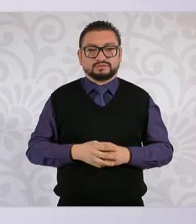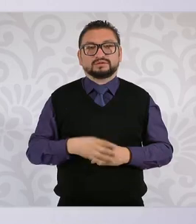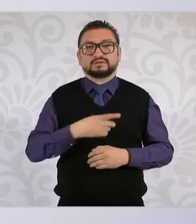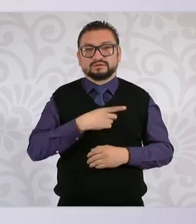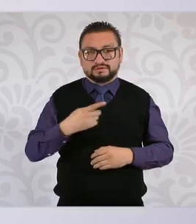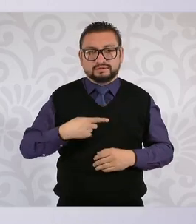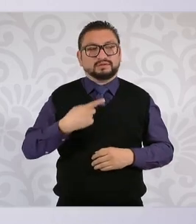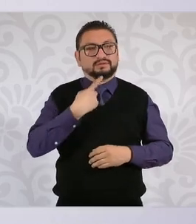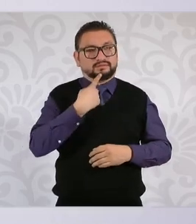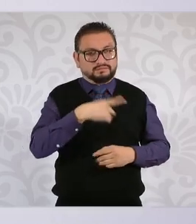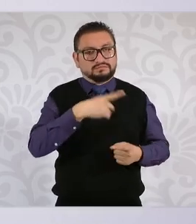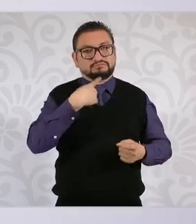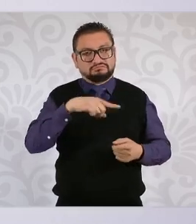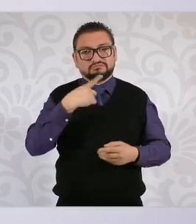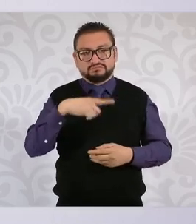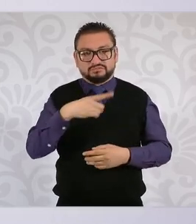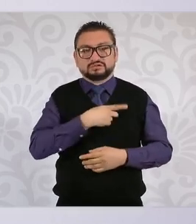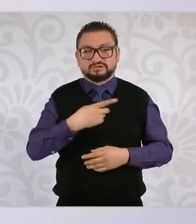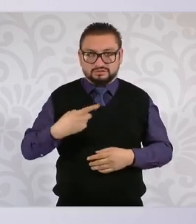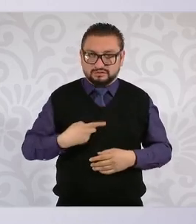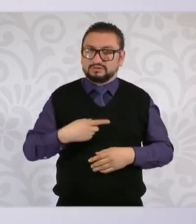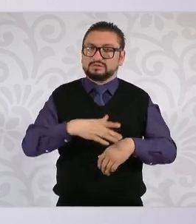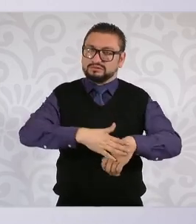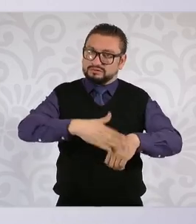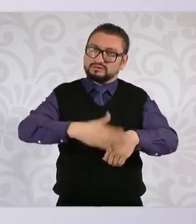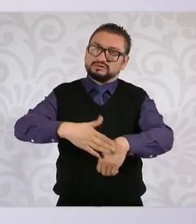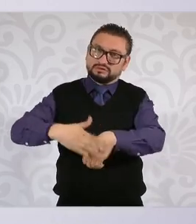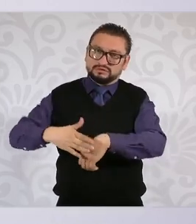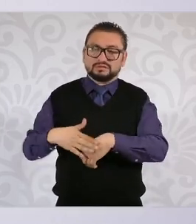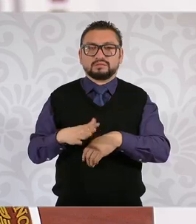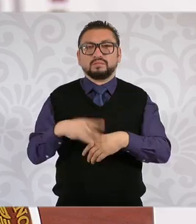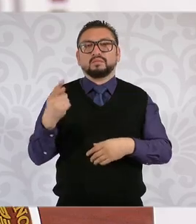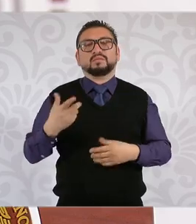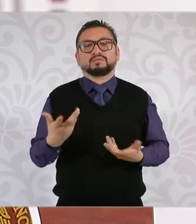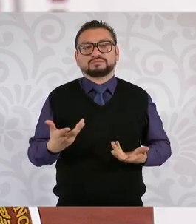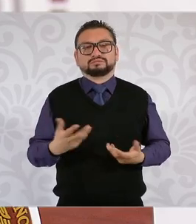estar denunciando estos casos y estar llamando la atención porque